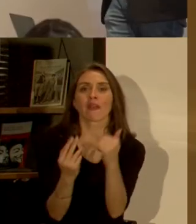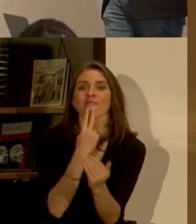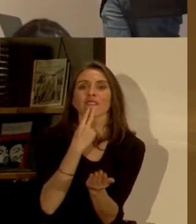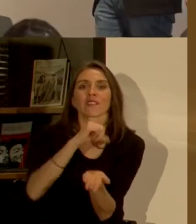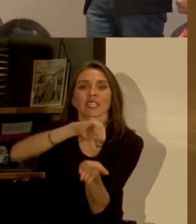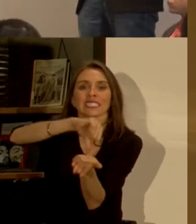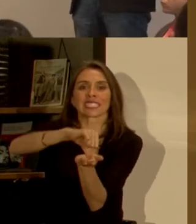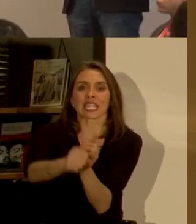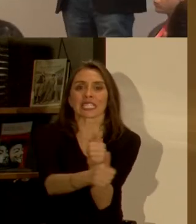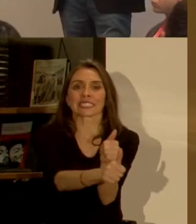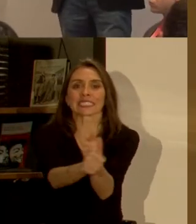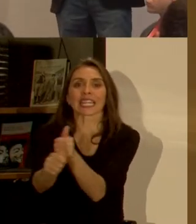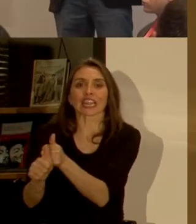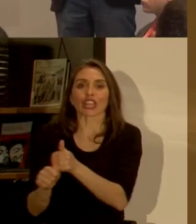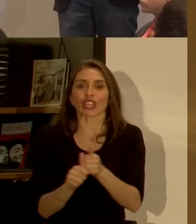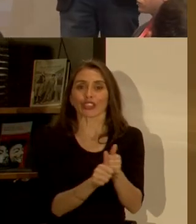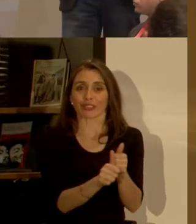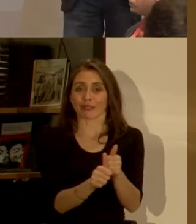centros ¿cierto?